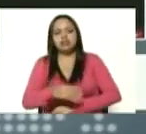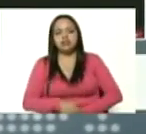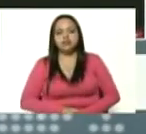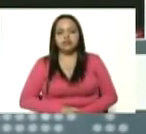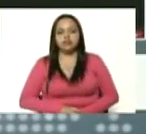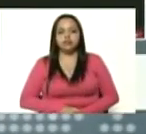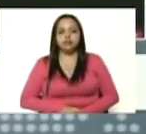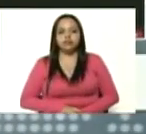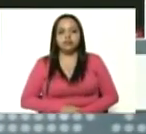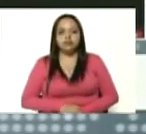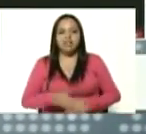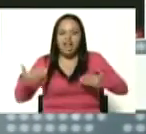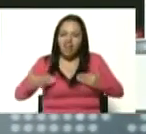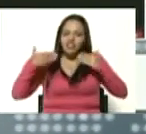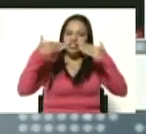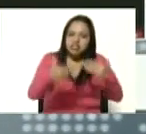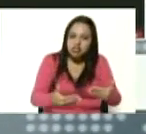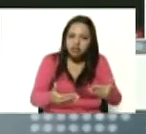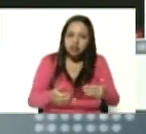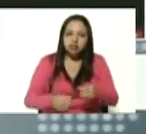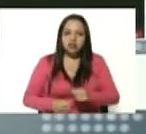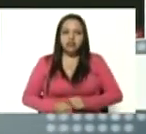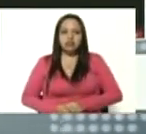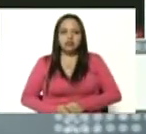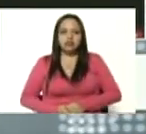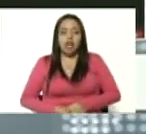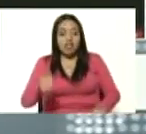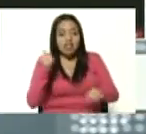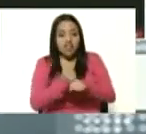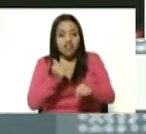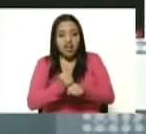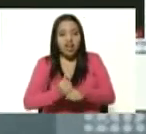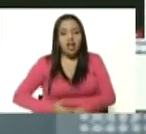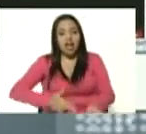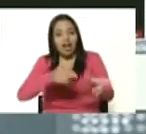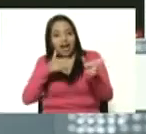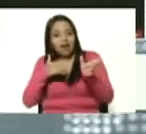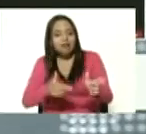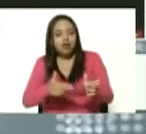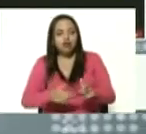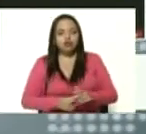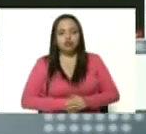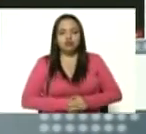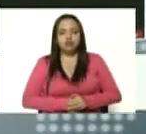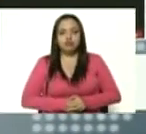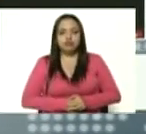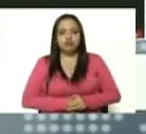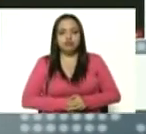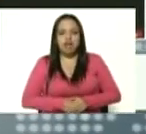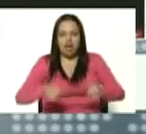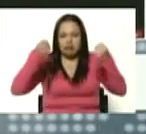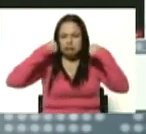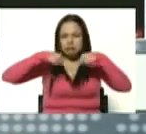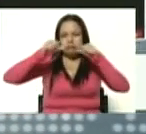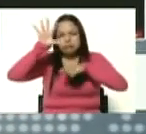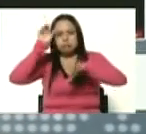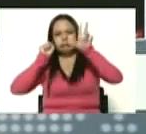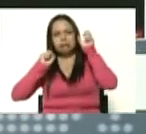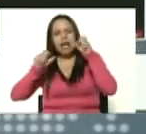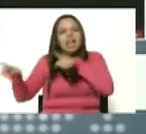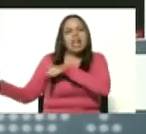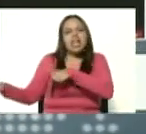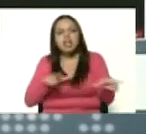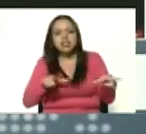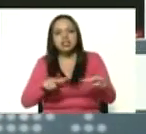avanzar en la línea clase obrera armada entrenada preparada